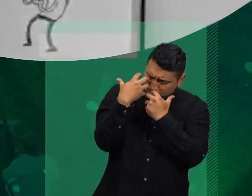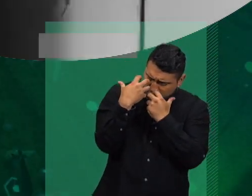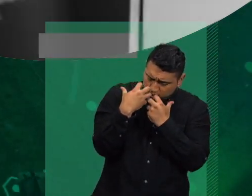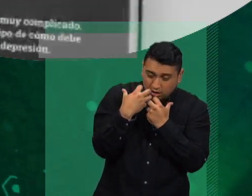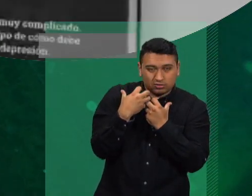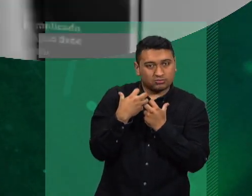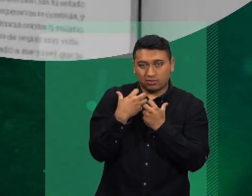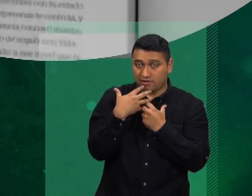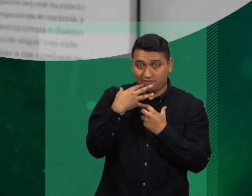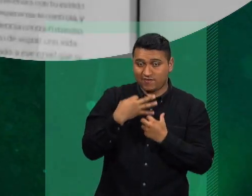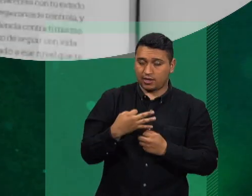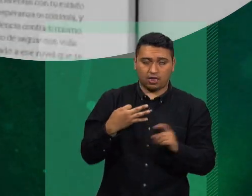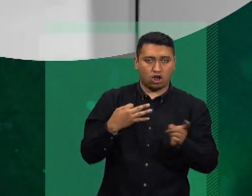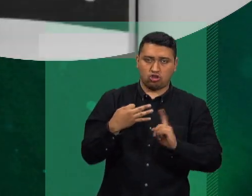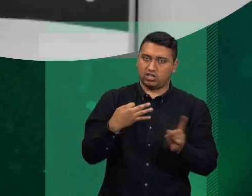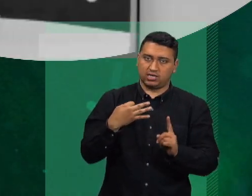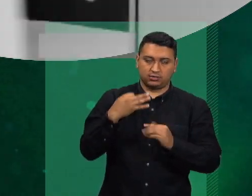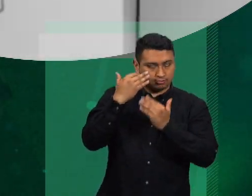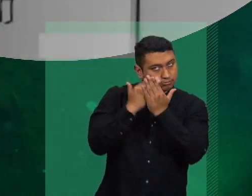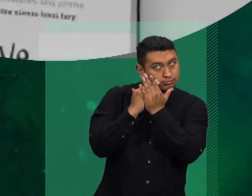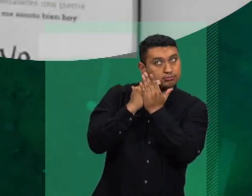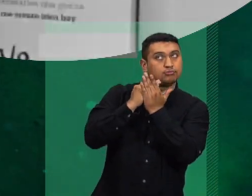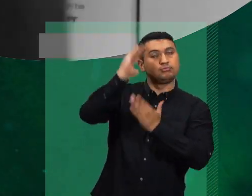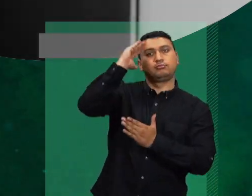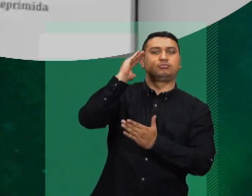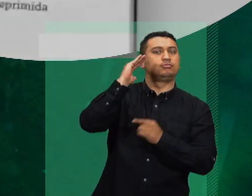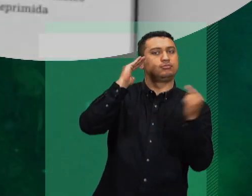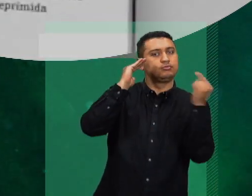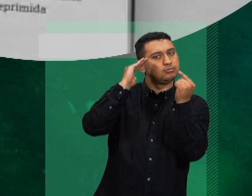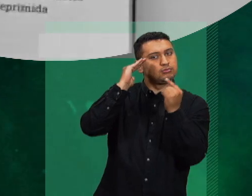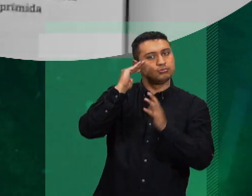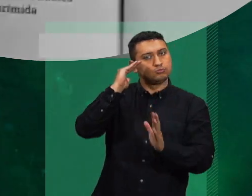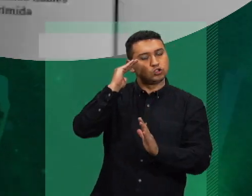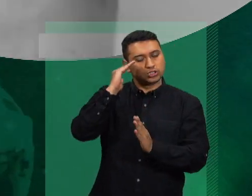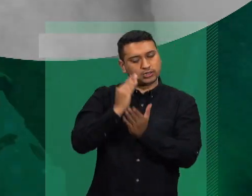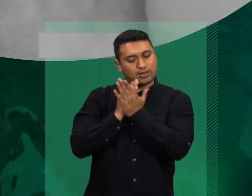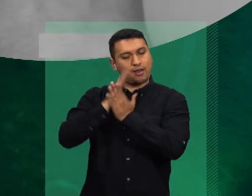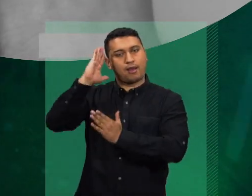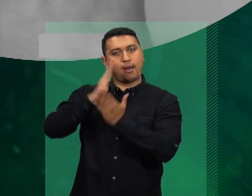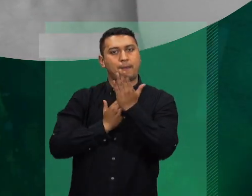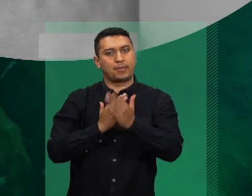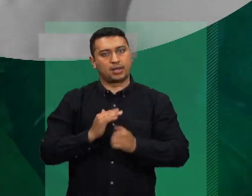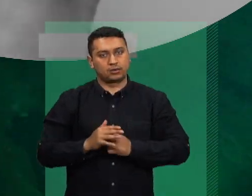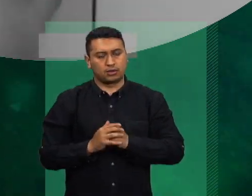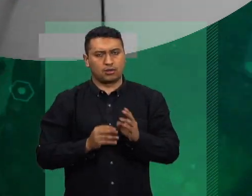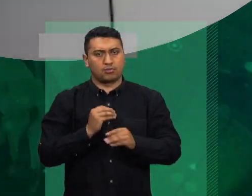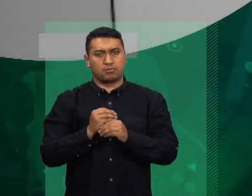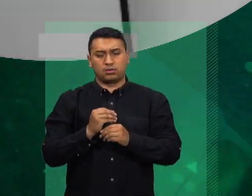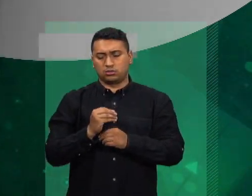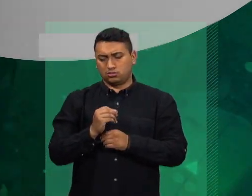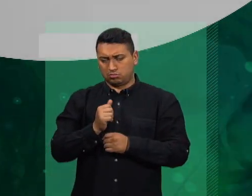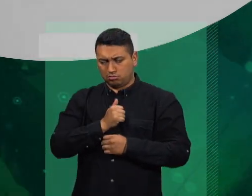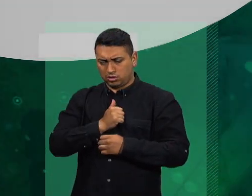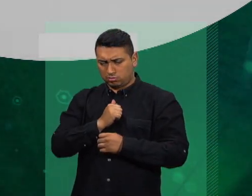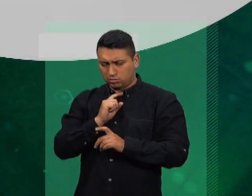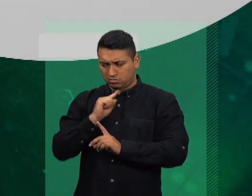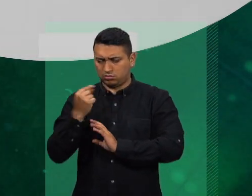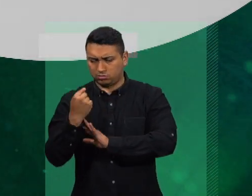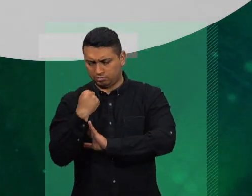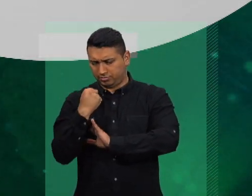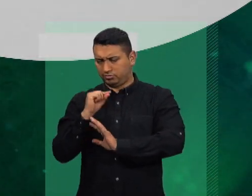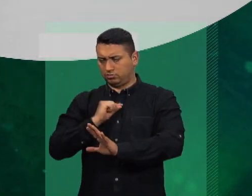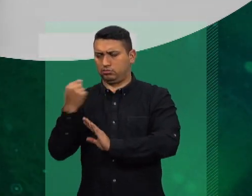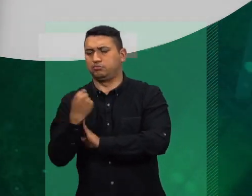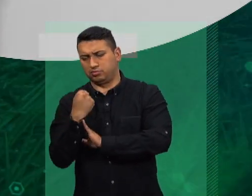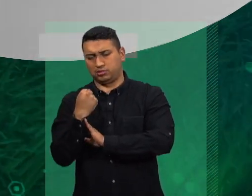dañinos, pero que no son ciertos, que ese relato que se están contando sobre ustedes mismos tampoco es cierto, que está bien pedir